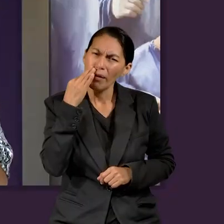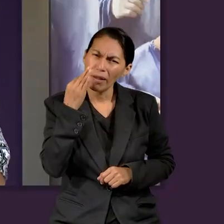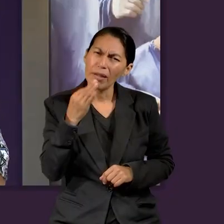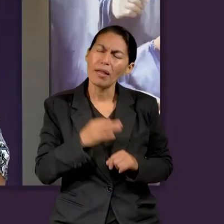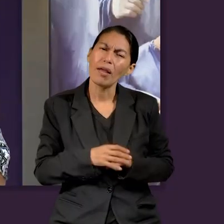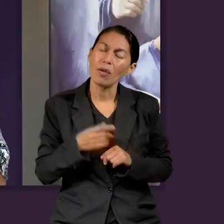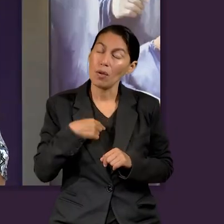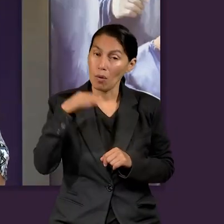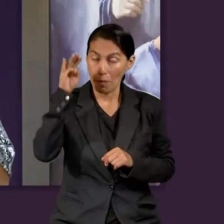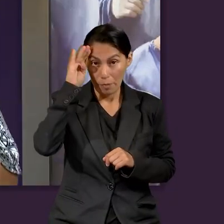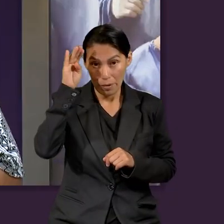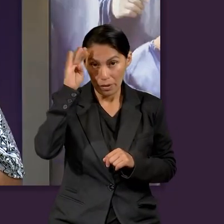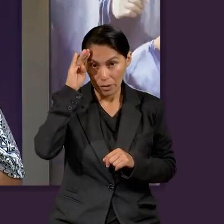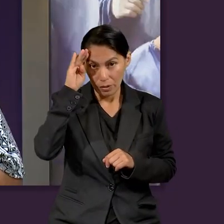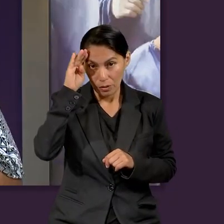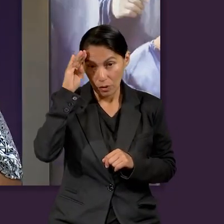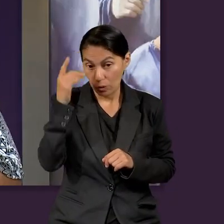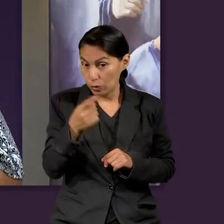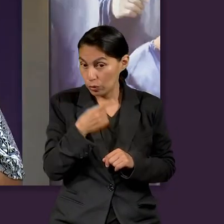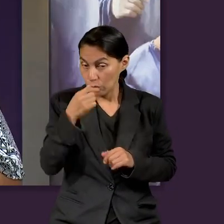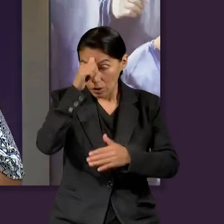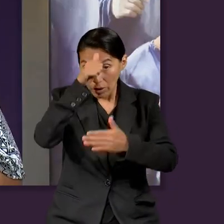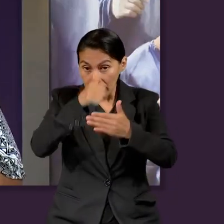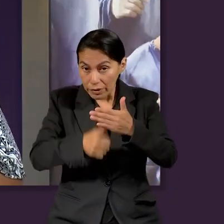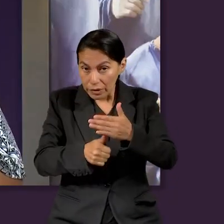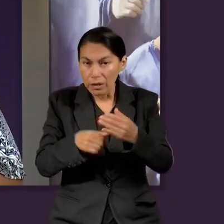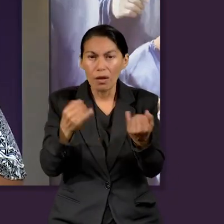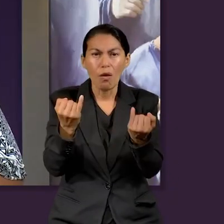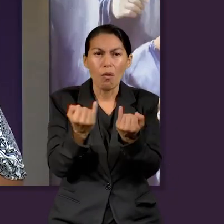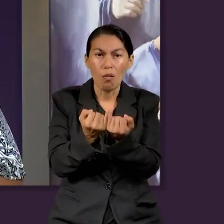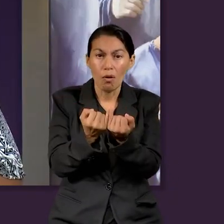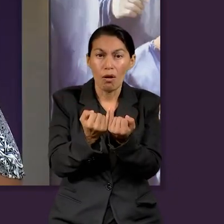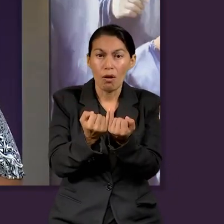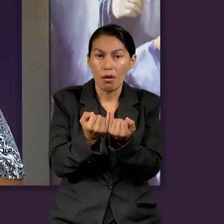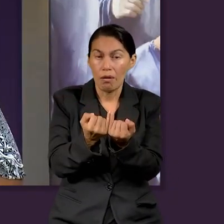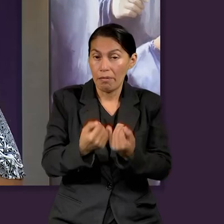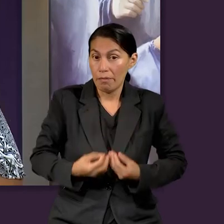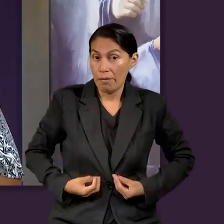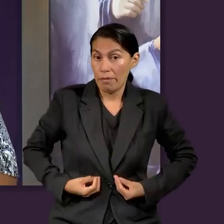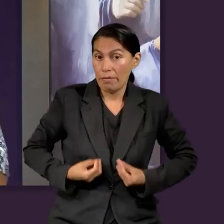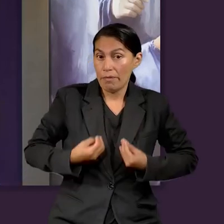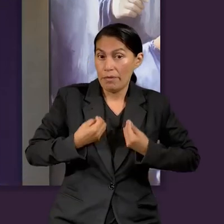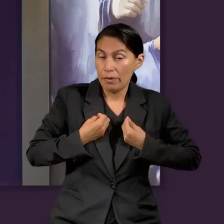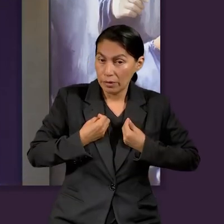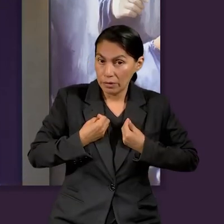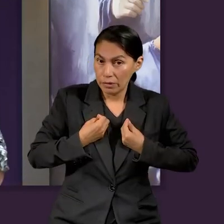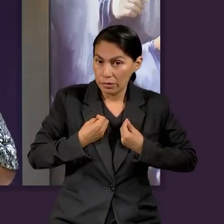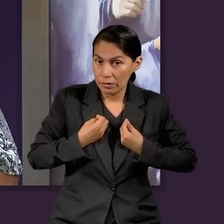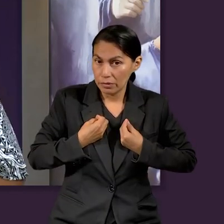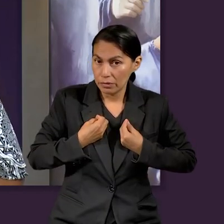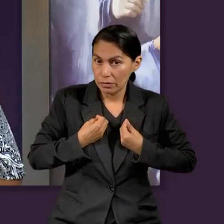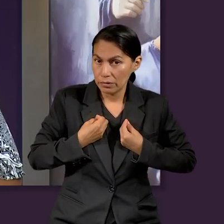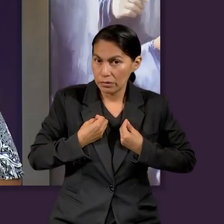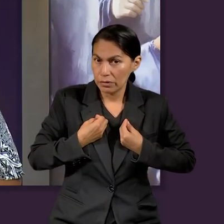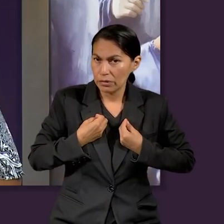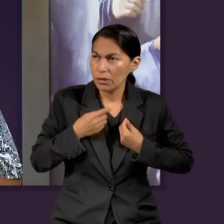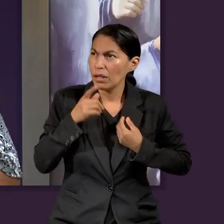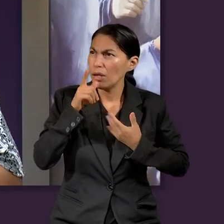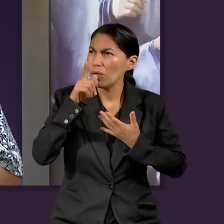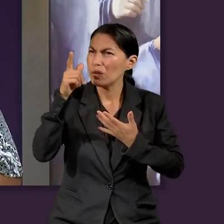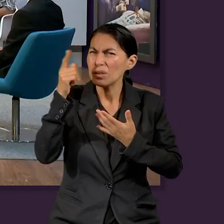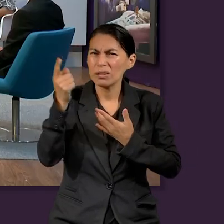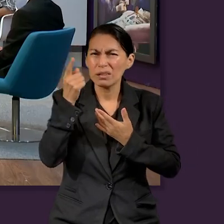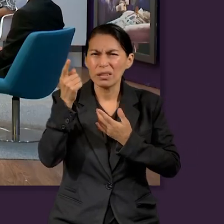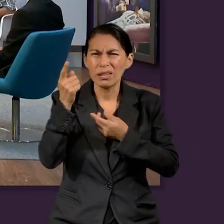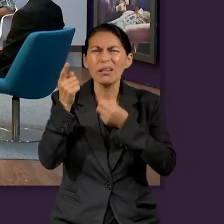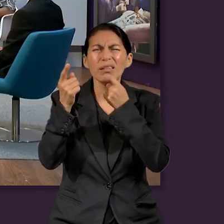pienso también que muchas veces nosotros como adventistas deberíamos también vivir a la luz de la eternidad. ¿A